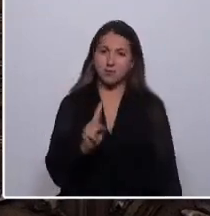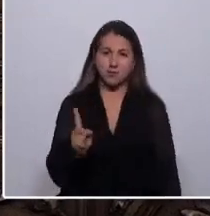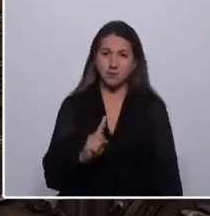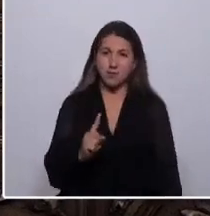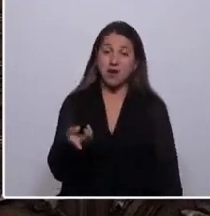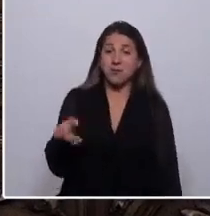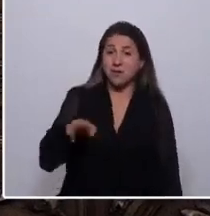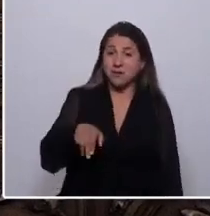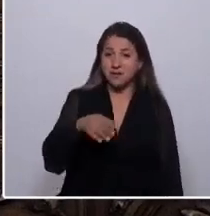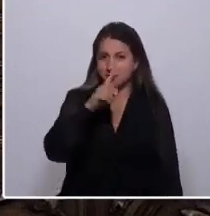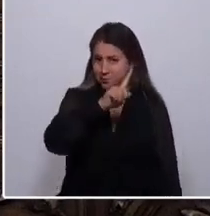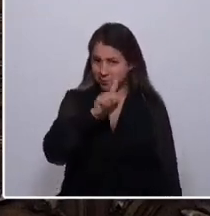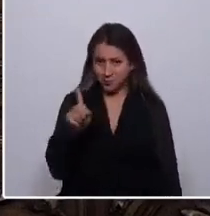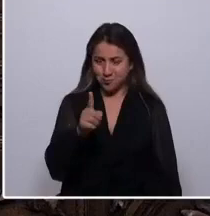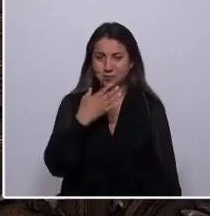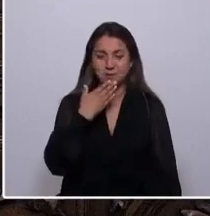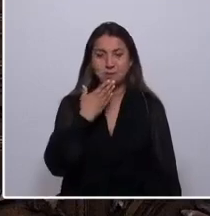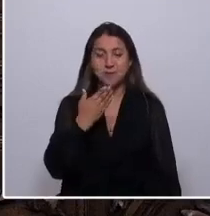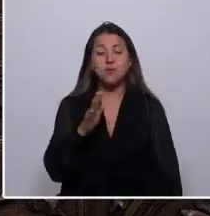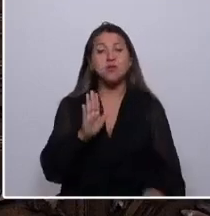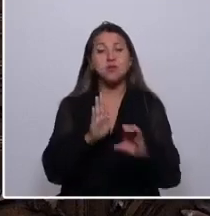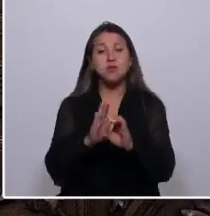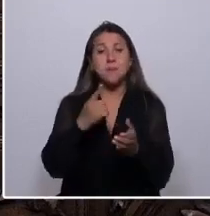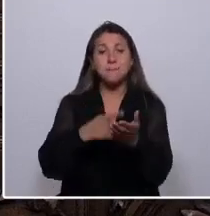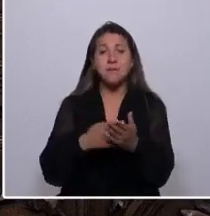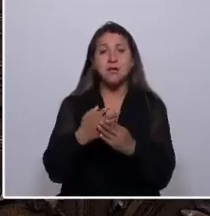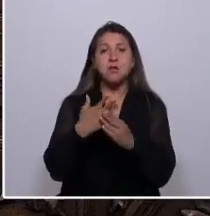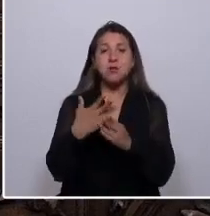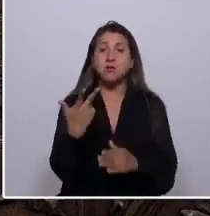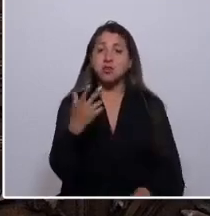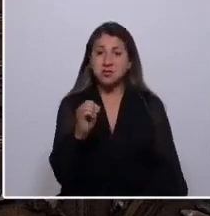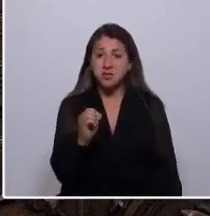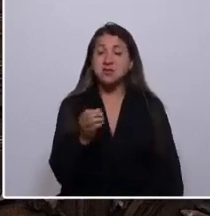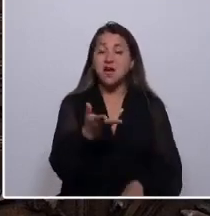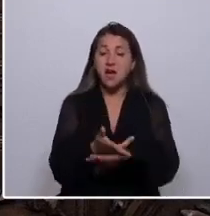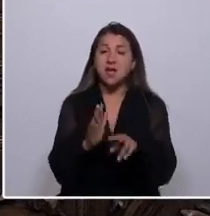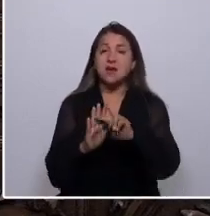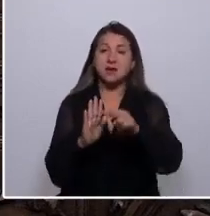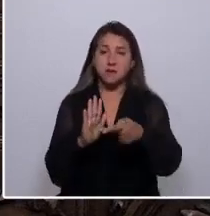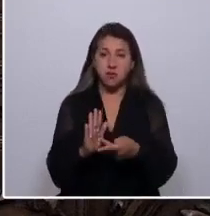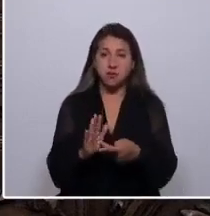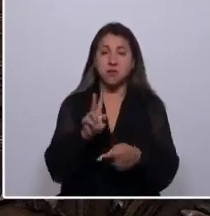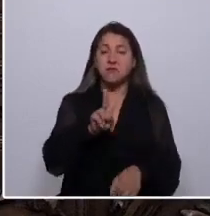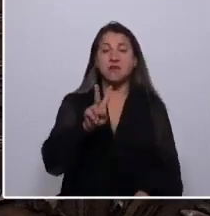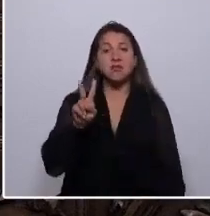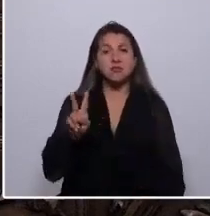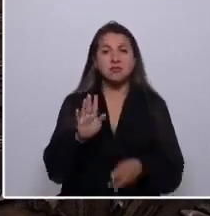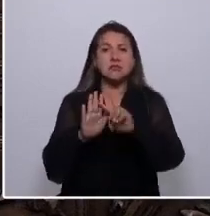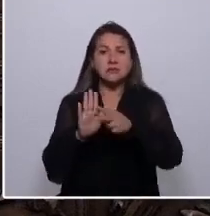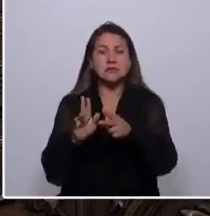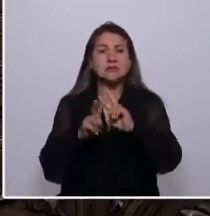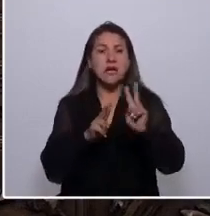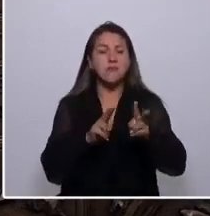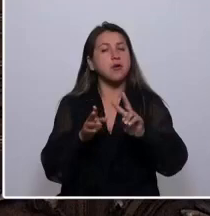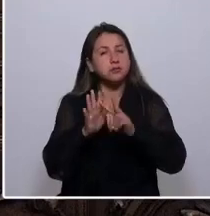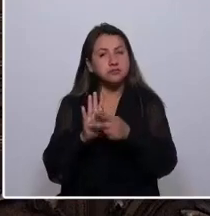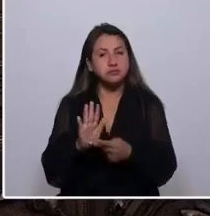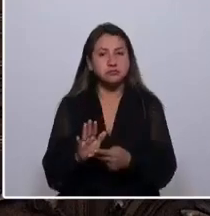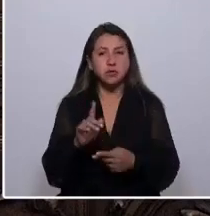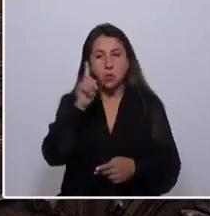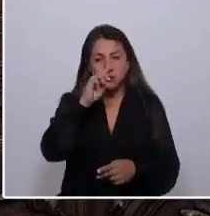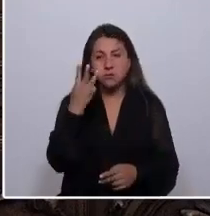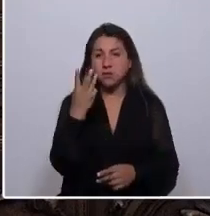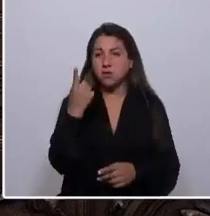repetir. Y finalmente, la constitución de 1980, que ha tenido reformas en 22 de los últimos 31 años.